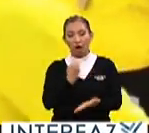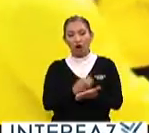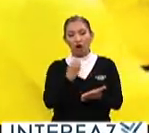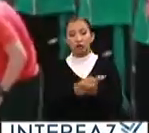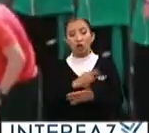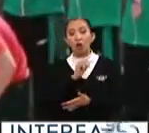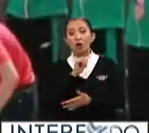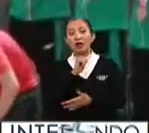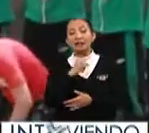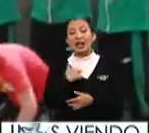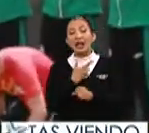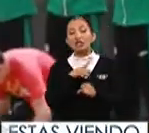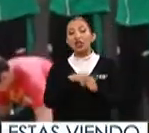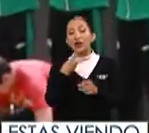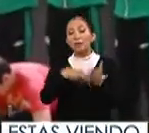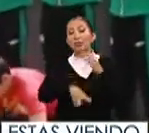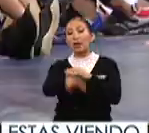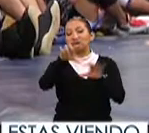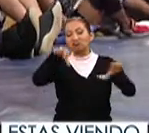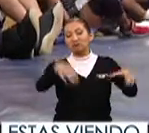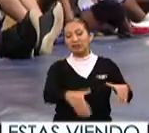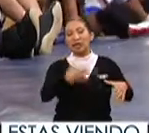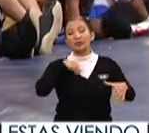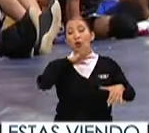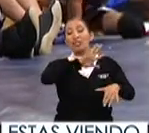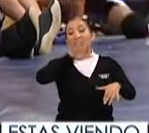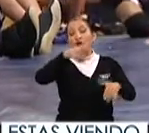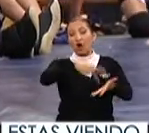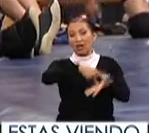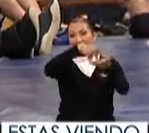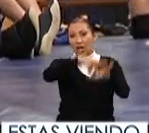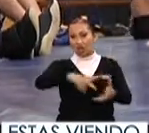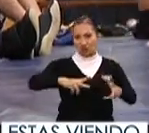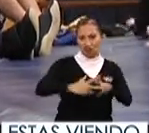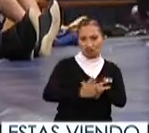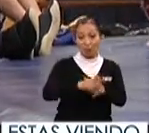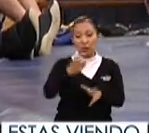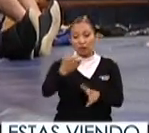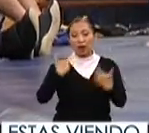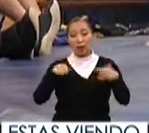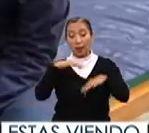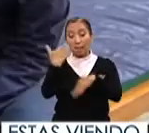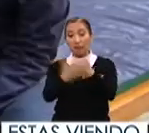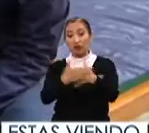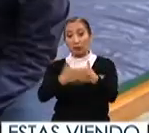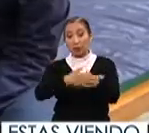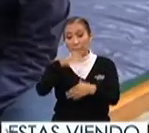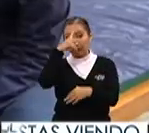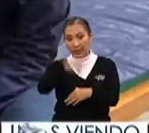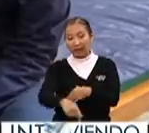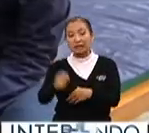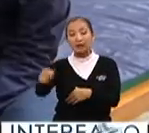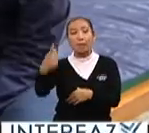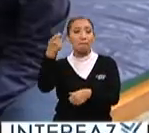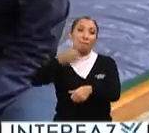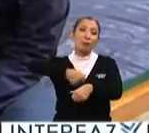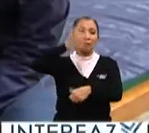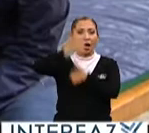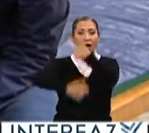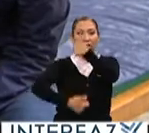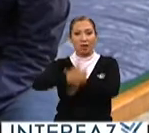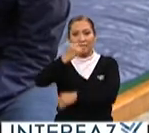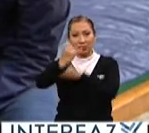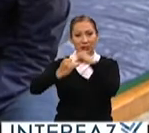oro en la Universidad Nacional 2018 en la categoría de hasta 55 kilogramos por lo que representará nuestro país en lo que será su primera